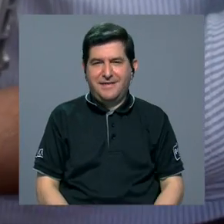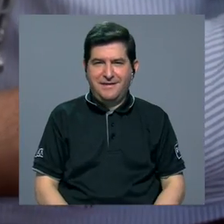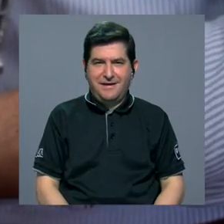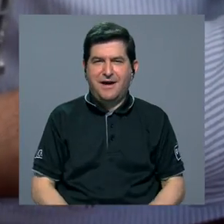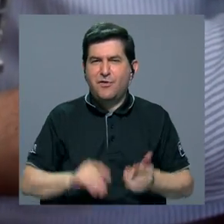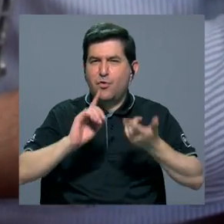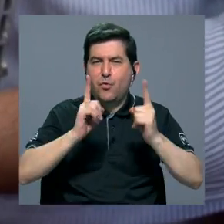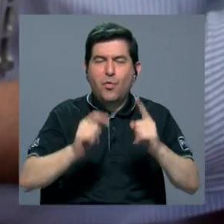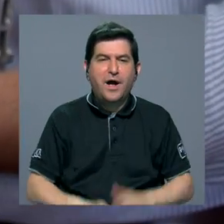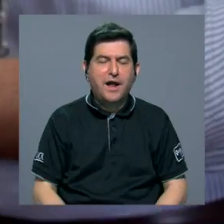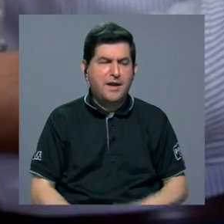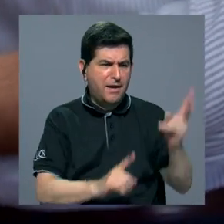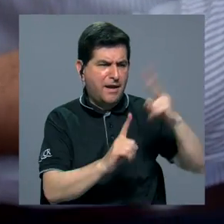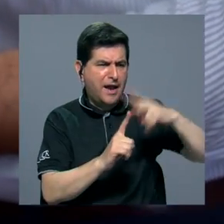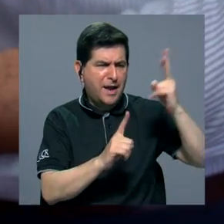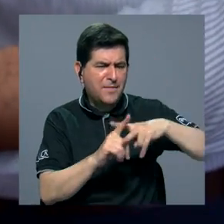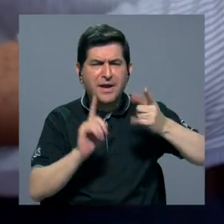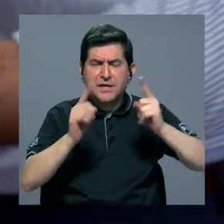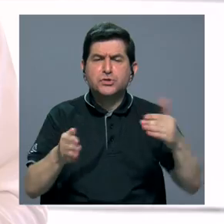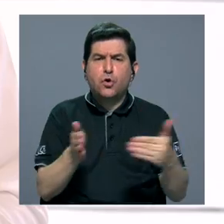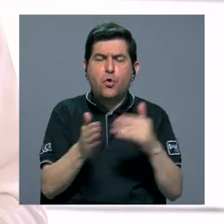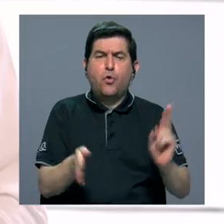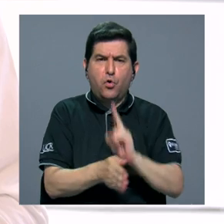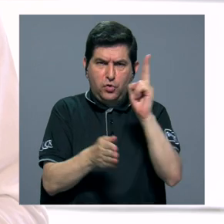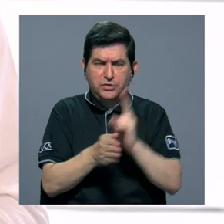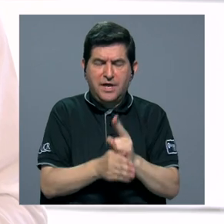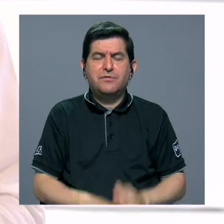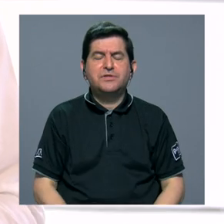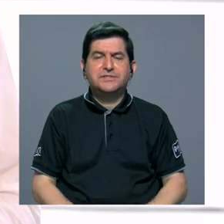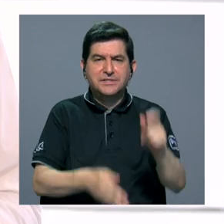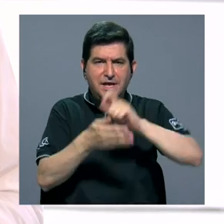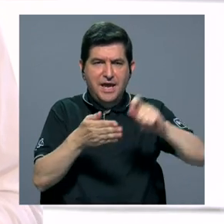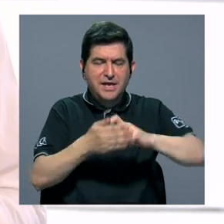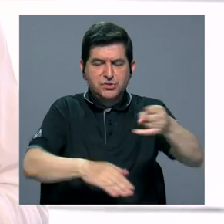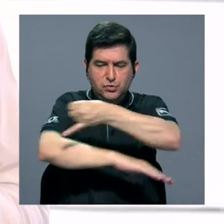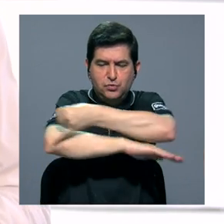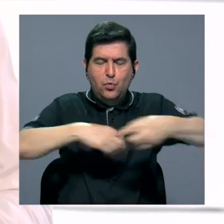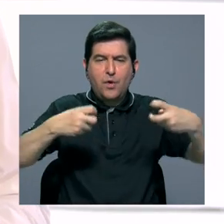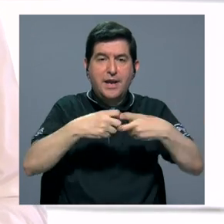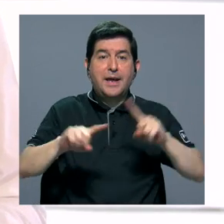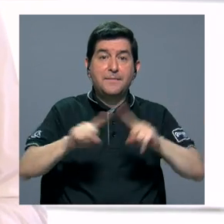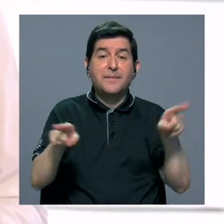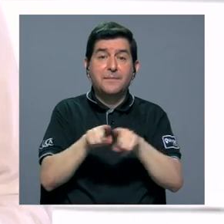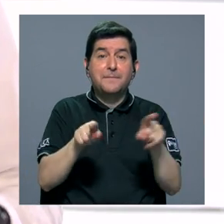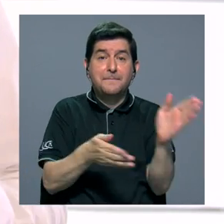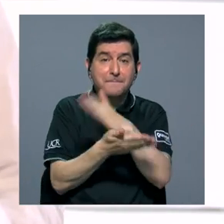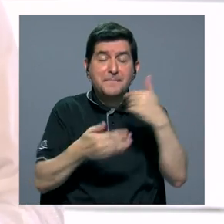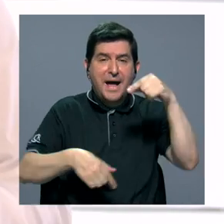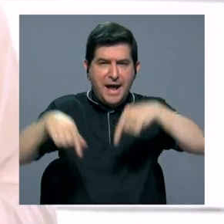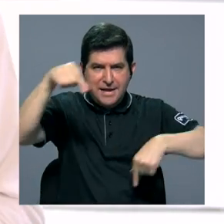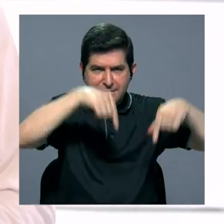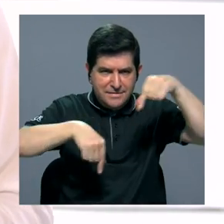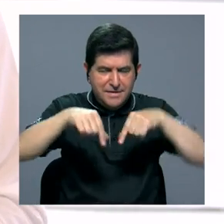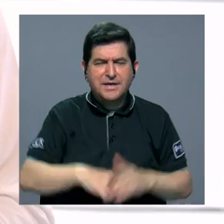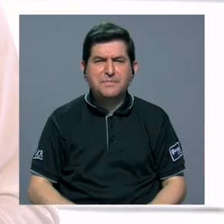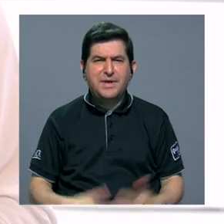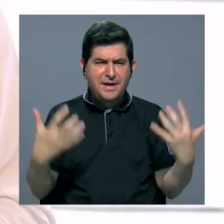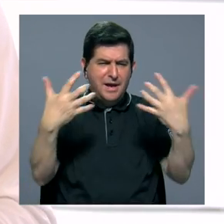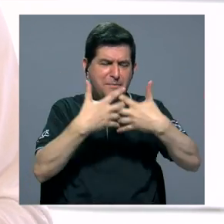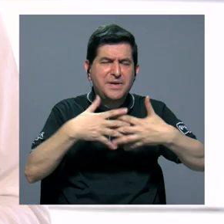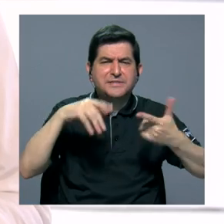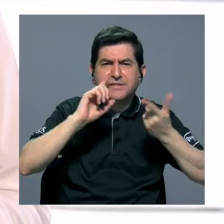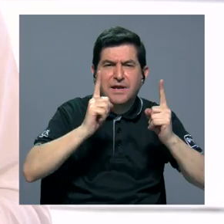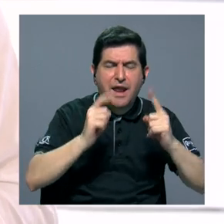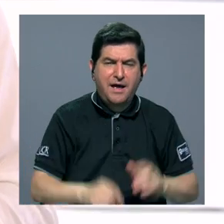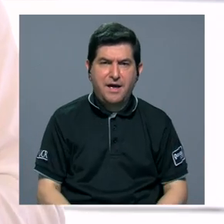es ver las aplicaciones de reutilización en la Escuela de Ingeniería Eléctrica, pero también ver desde la parte química qué baterías podemos mezclar con cada